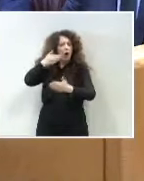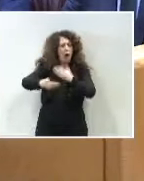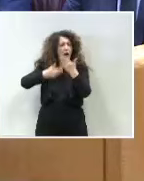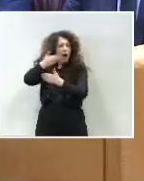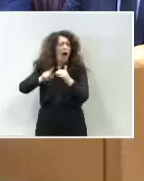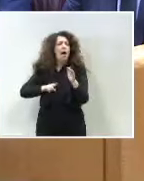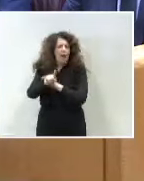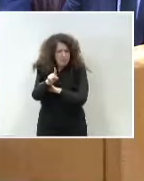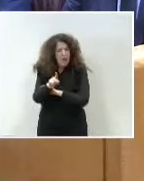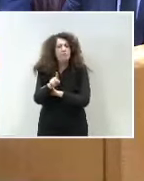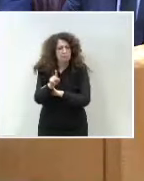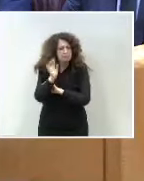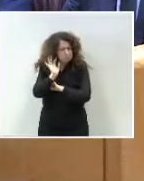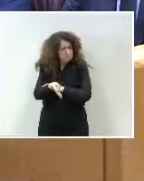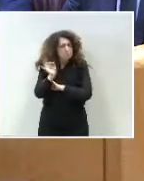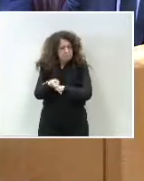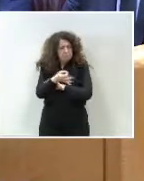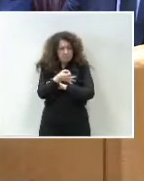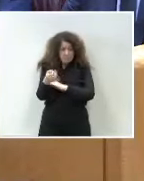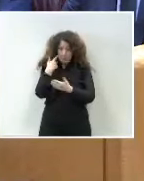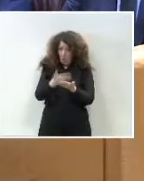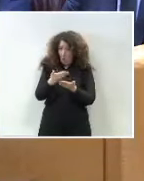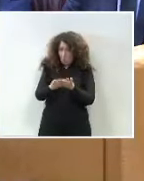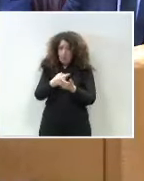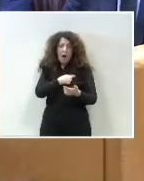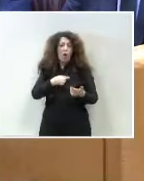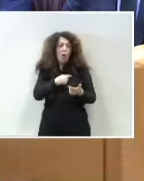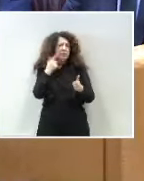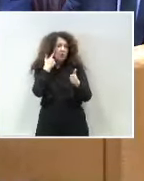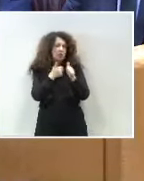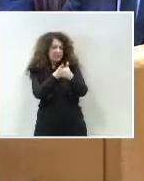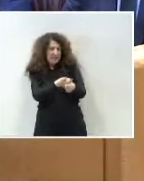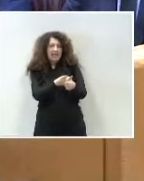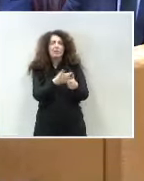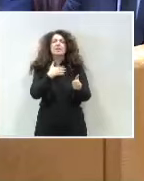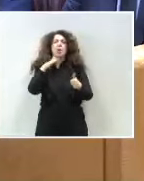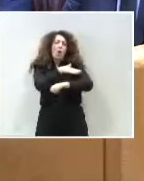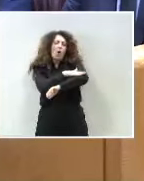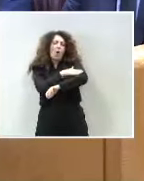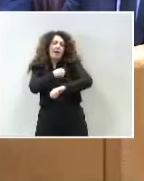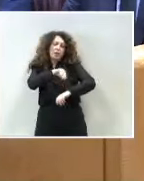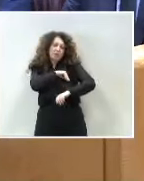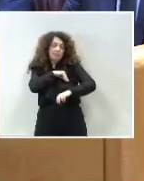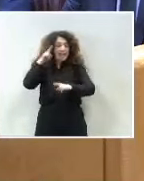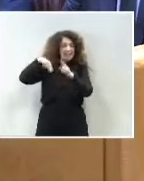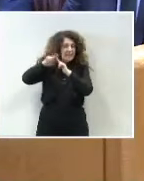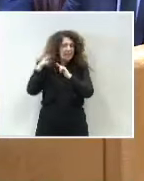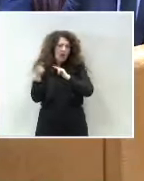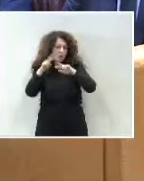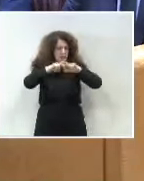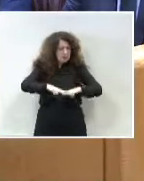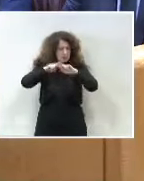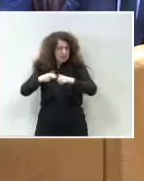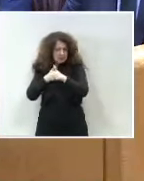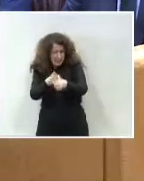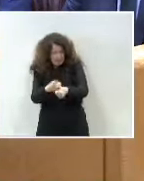real. Se puede comprobar con las comisiones de seguimiento que tenemos entre el Gobierno de España y el Gobierno de la Generalitat de Cataluña y el trabajo permanente